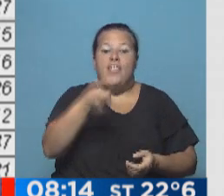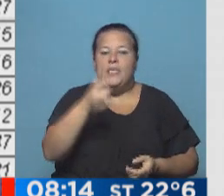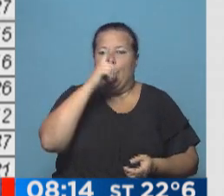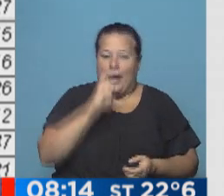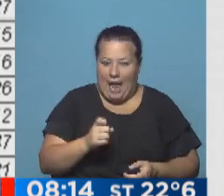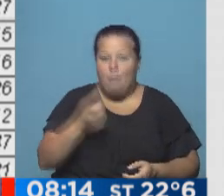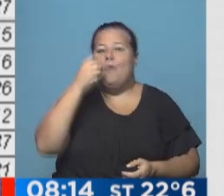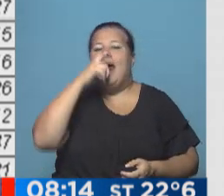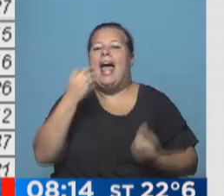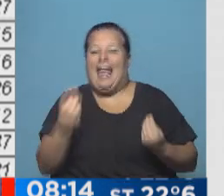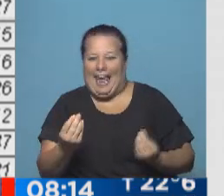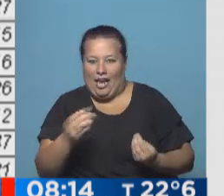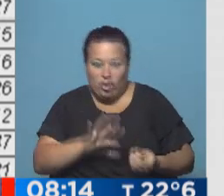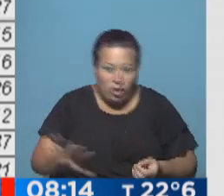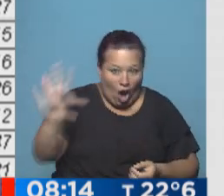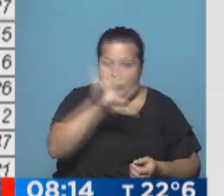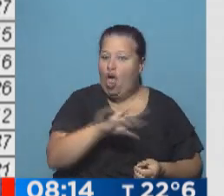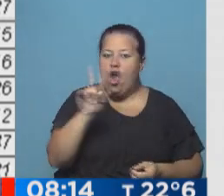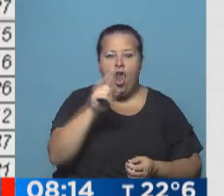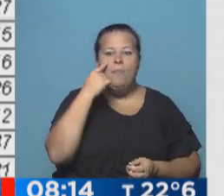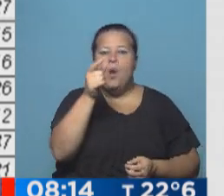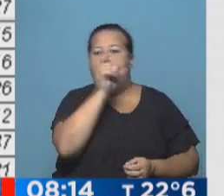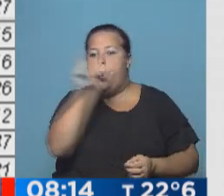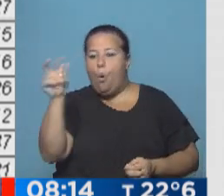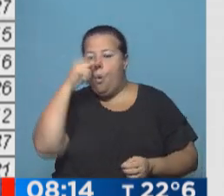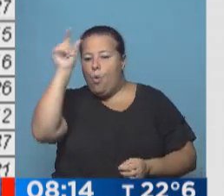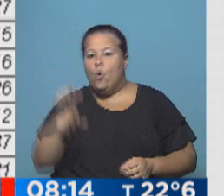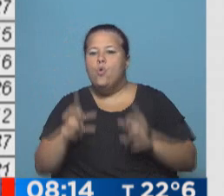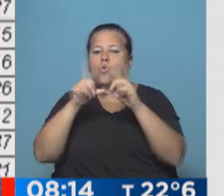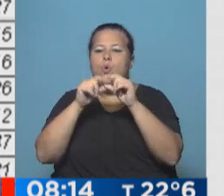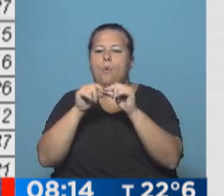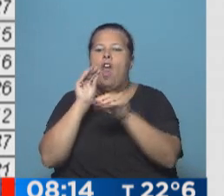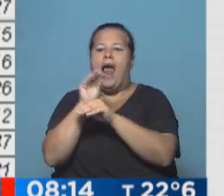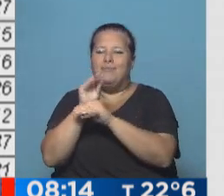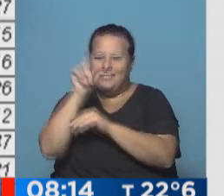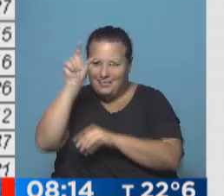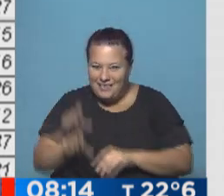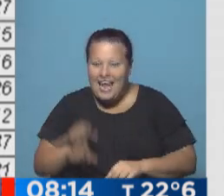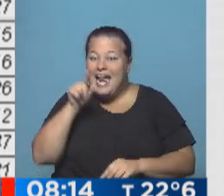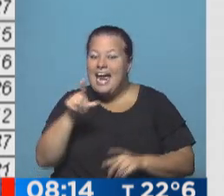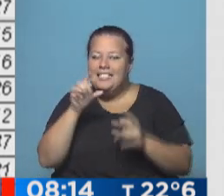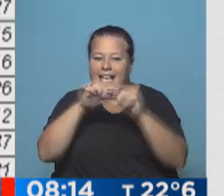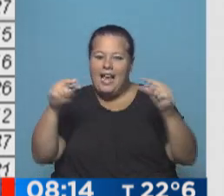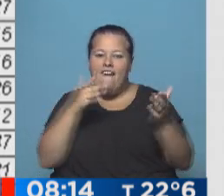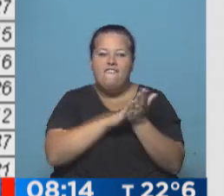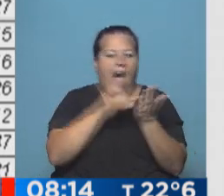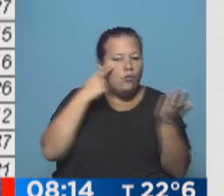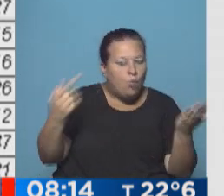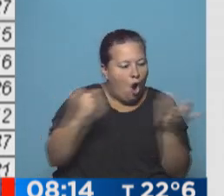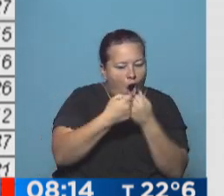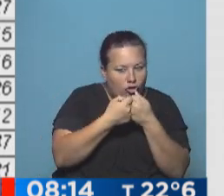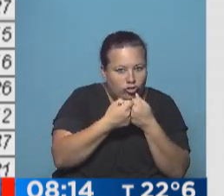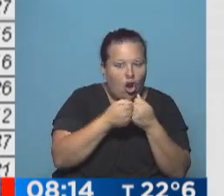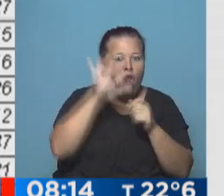Belgrano, pero Belgrano, ¿qué? ¿Belgrano todo? No. Fíjate que la última columna dice número de alimentador. Eso es lo que te aparece en tu factura